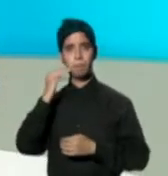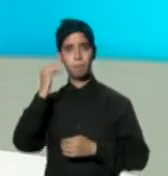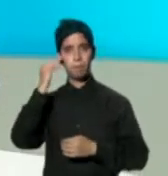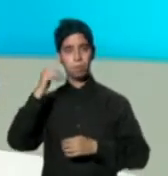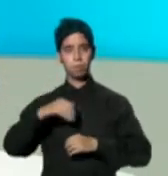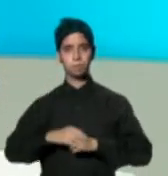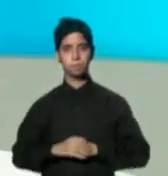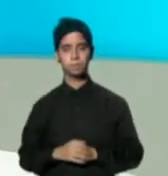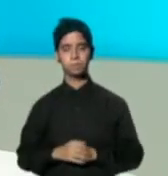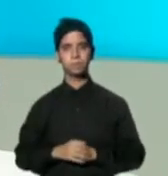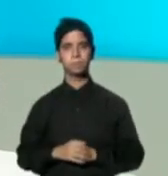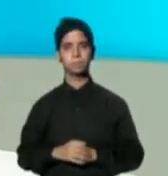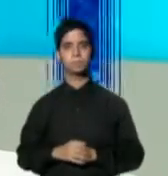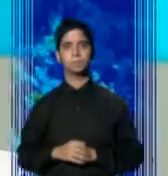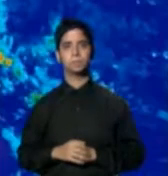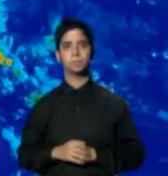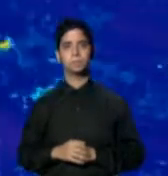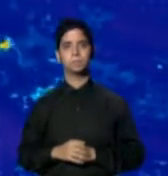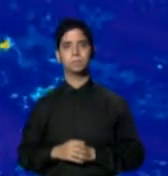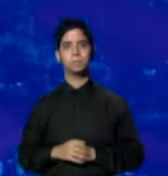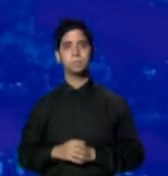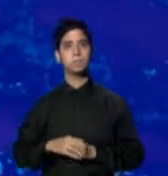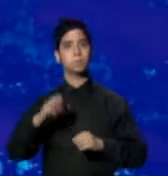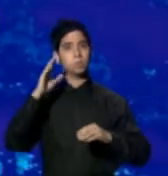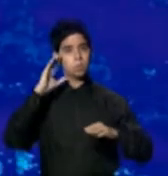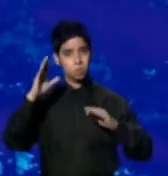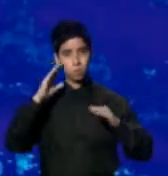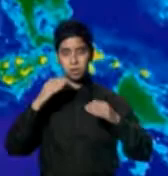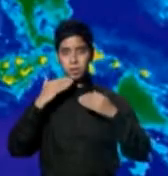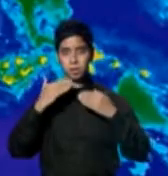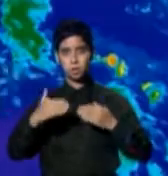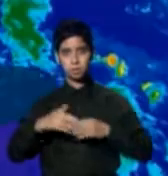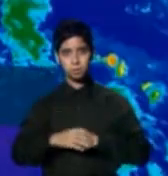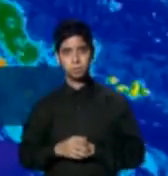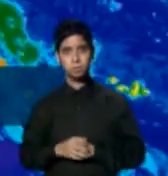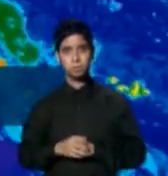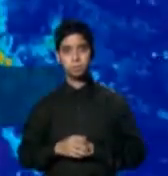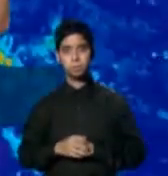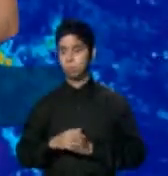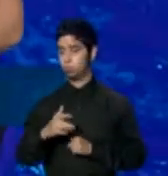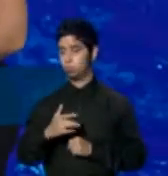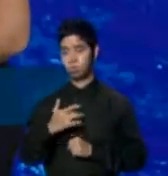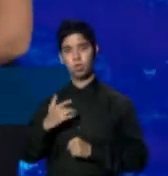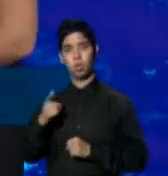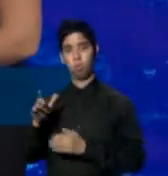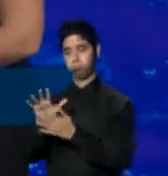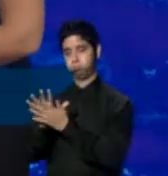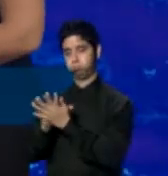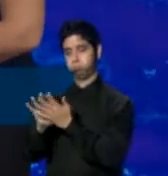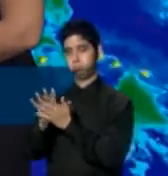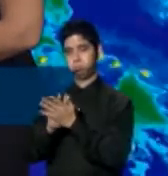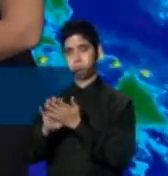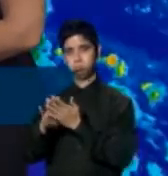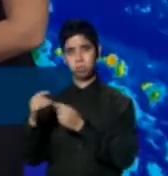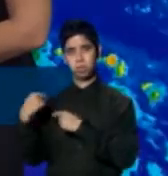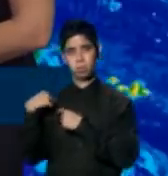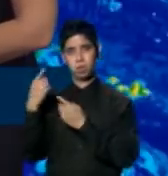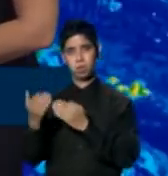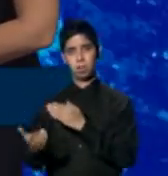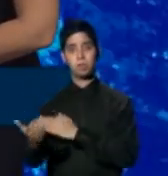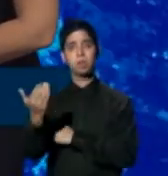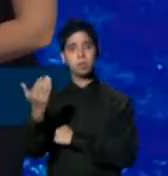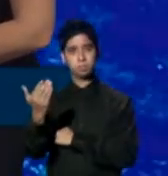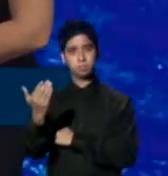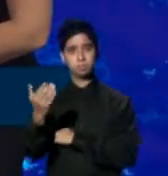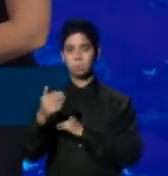en Mayagüez Hola amigos, muchas gracias Hemos recibido los efectos de una onda tropical desde horas de la mañana Y a pesar de que la